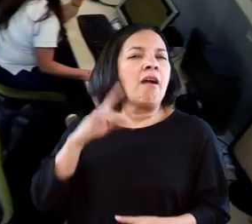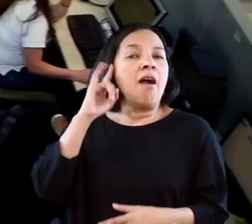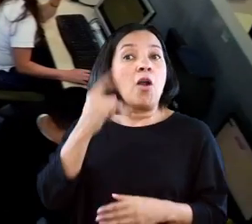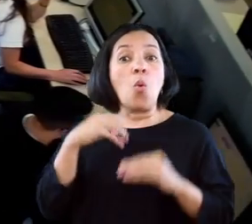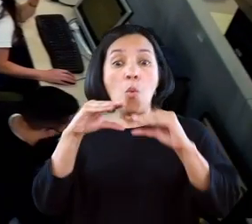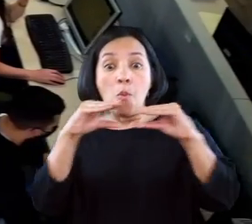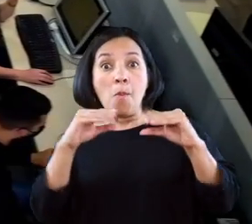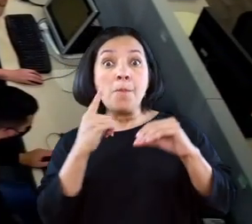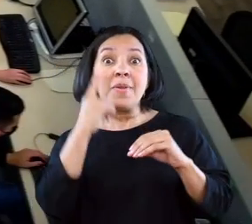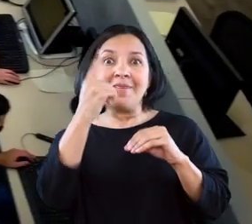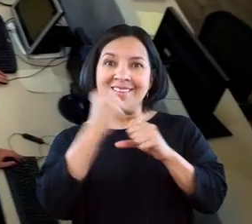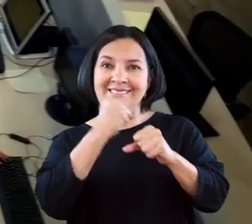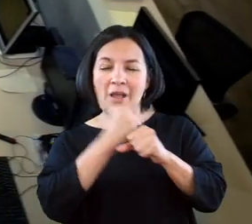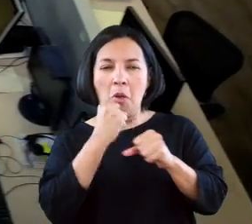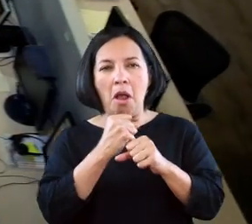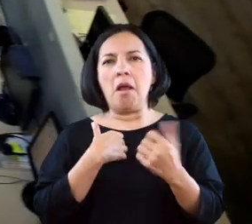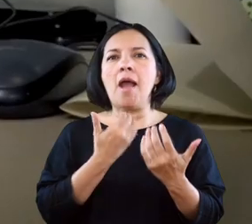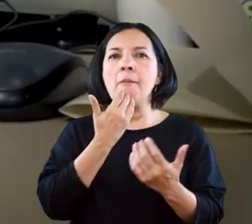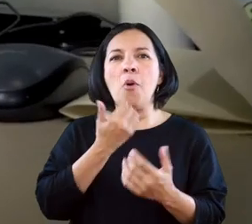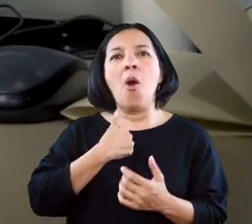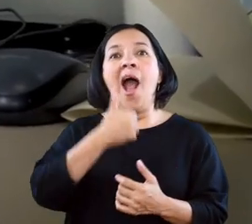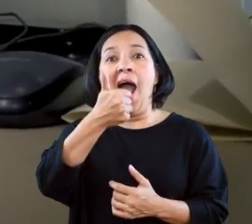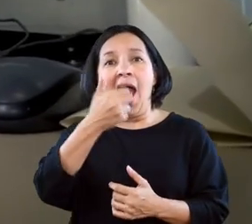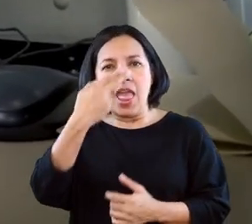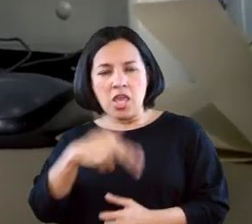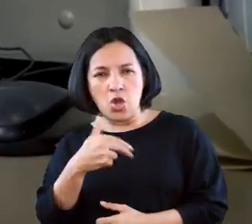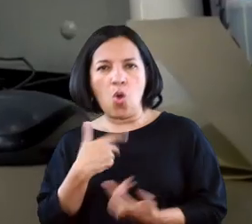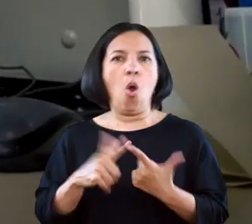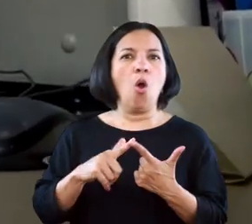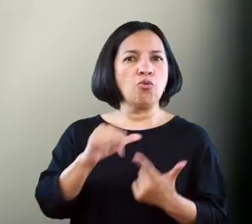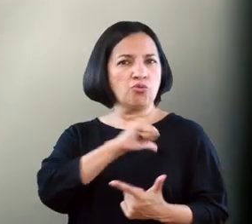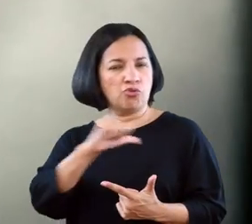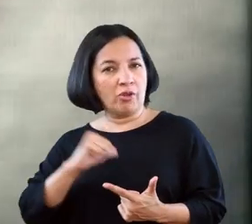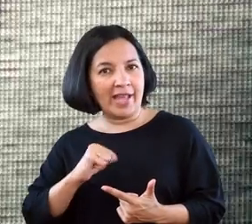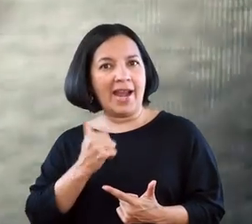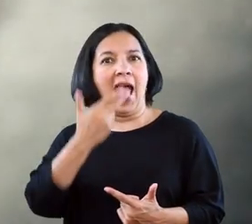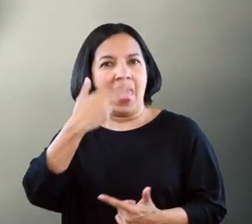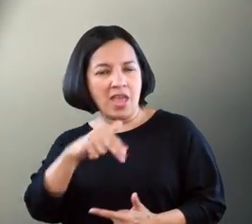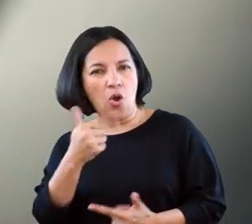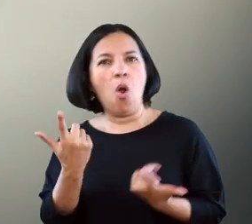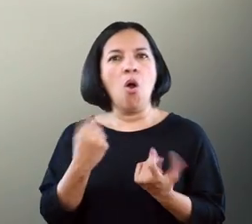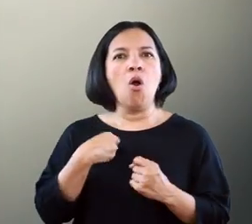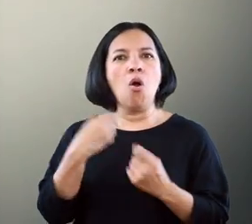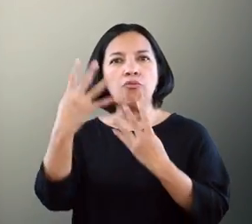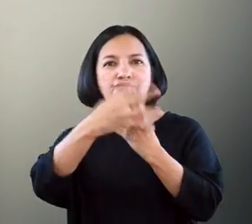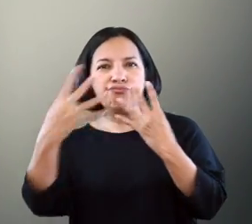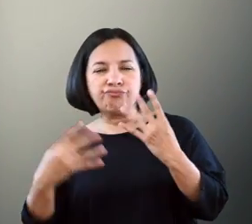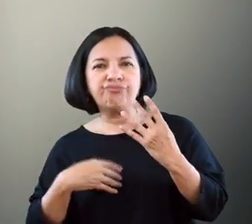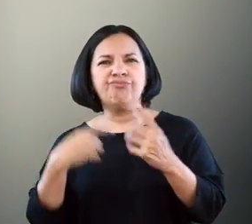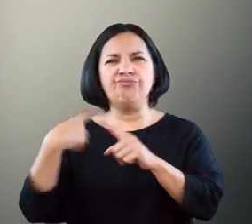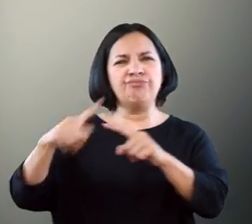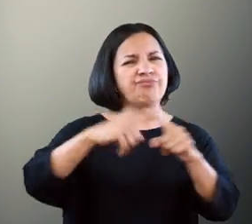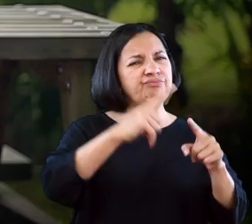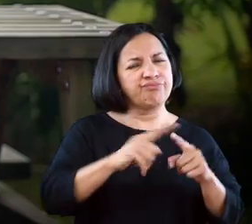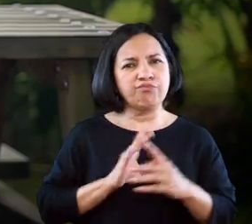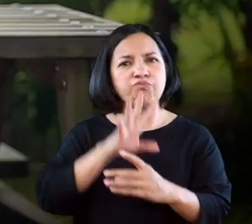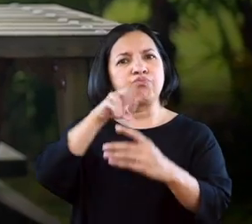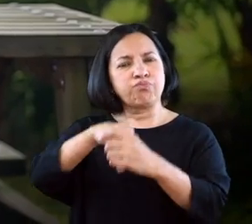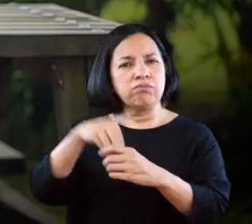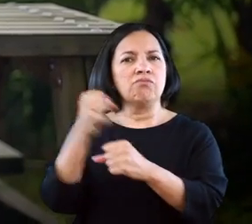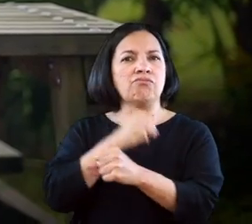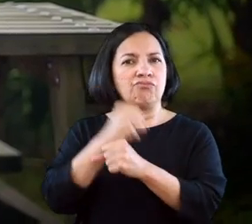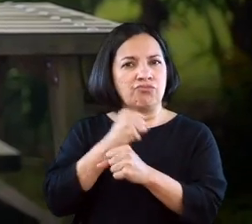De alguna manera somos plataforma de primer empleo, madres cabeza de familia, madres solteras, población LGBTI